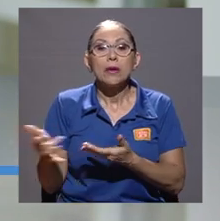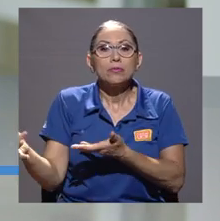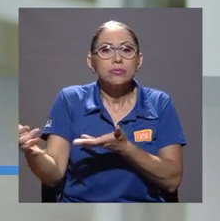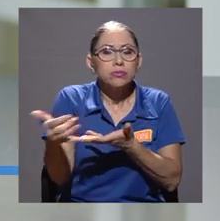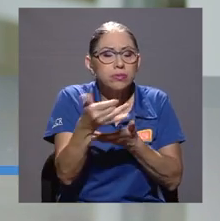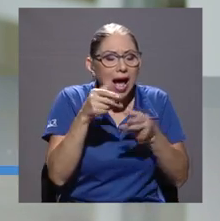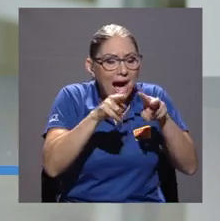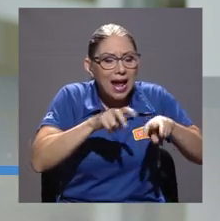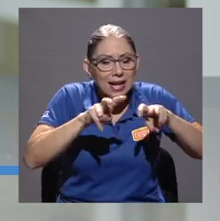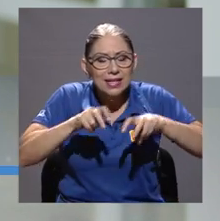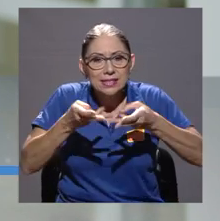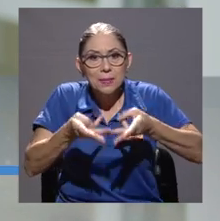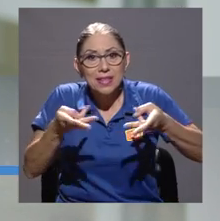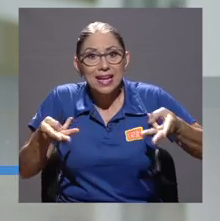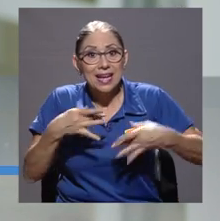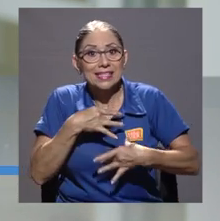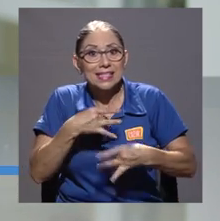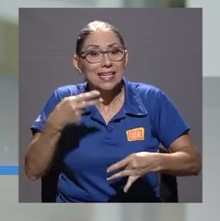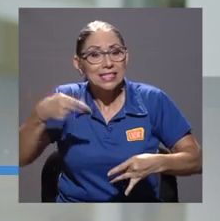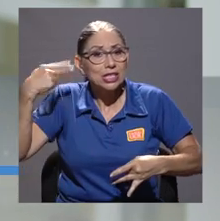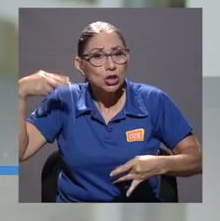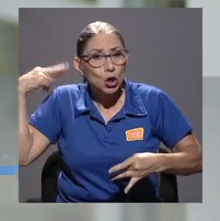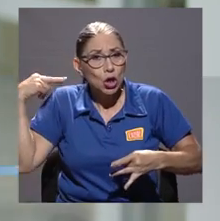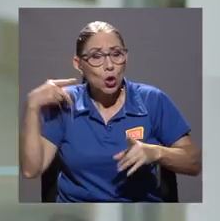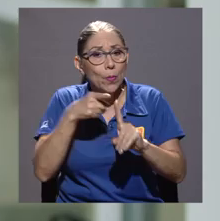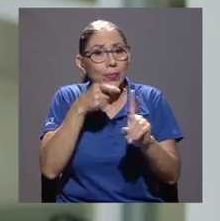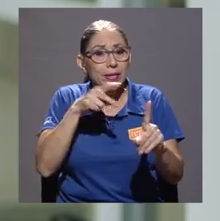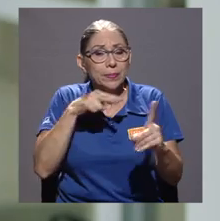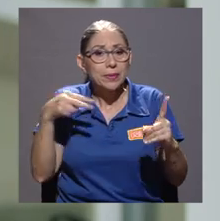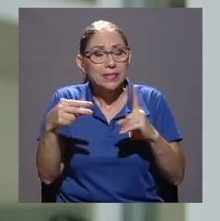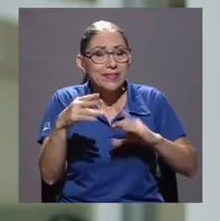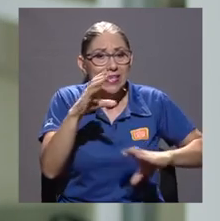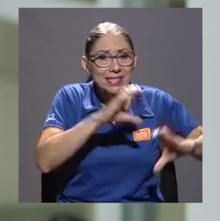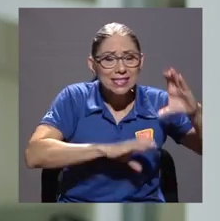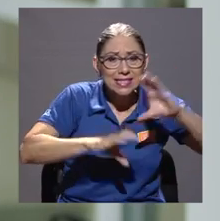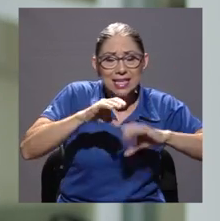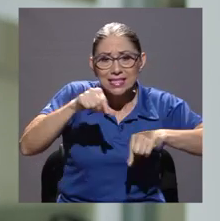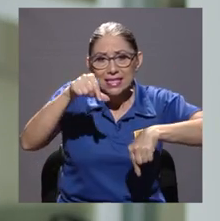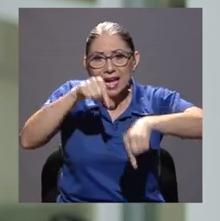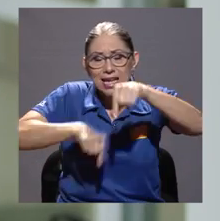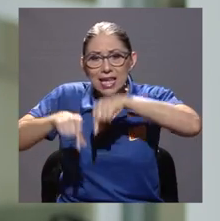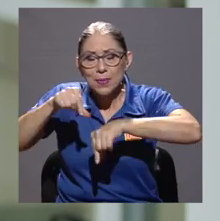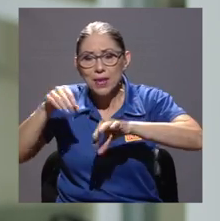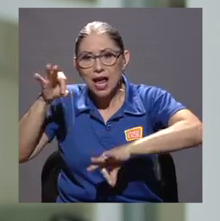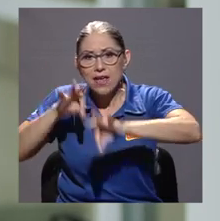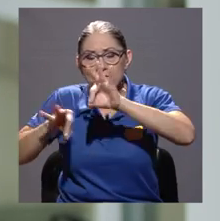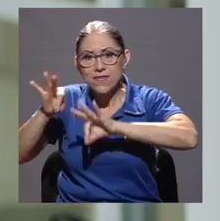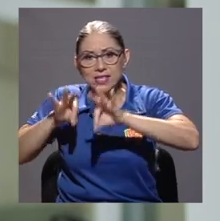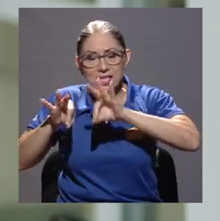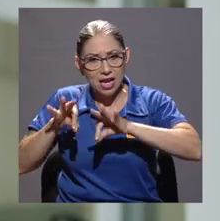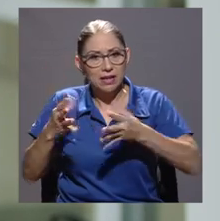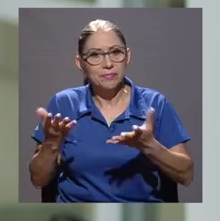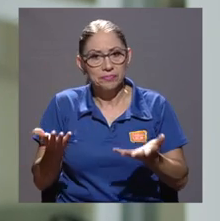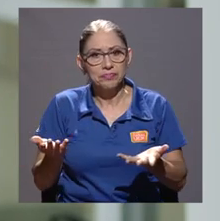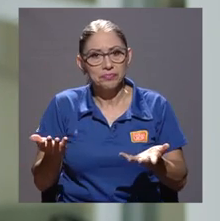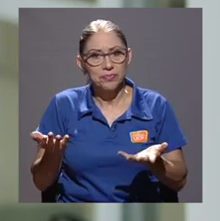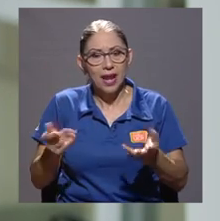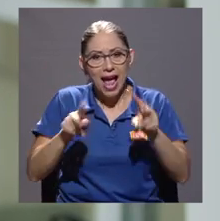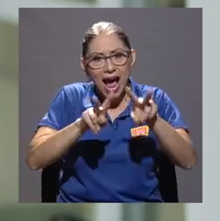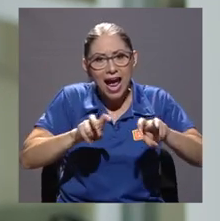histórico, cultural, desde la perspectiva de ciencia, de la perspectiva de la química y de la física, de